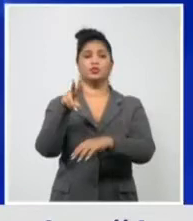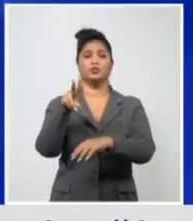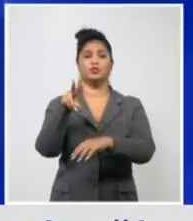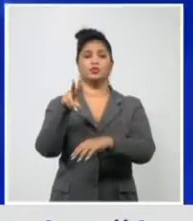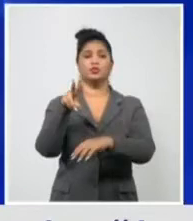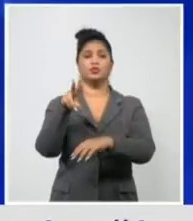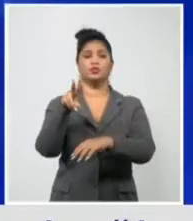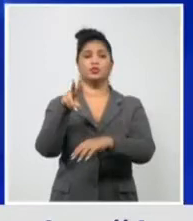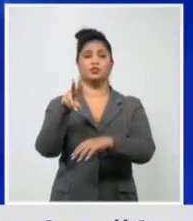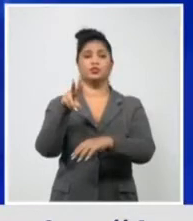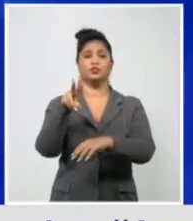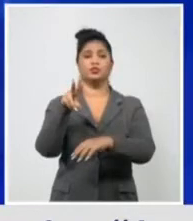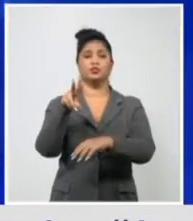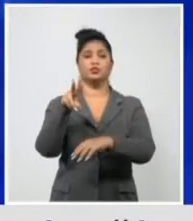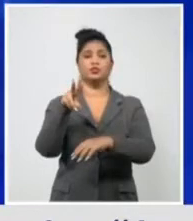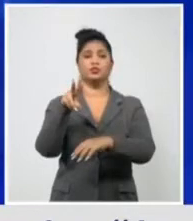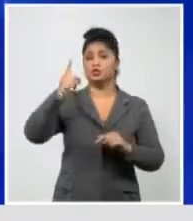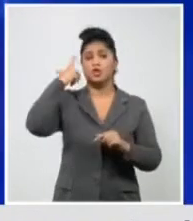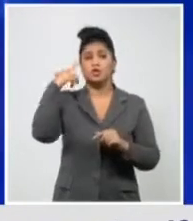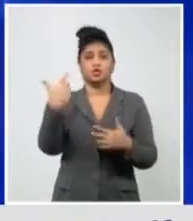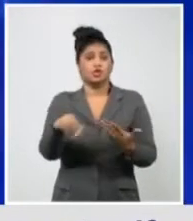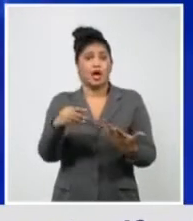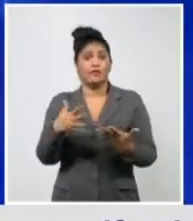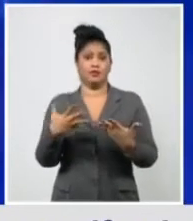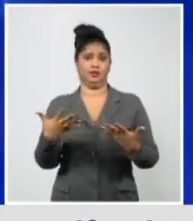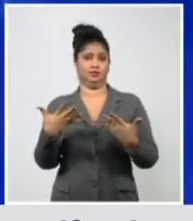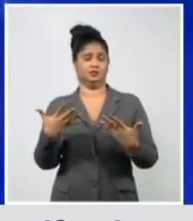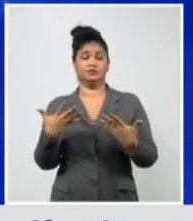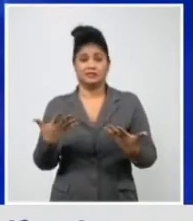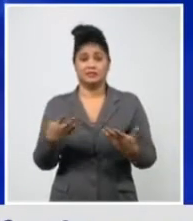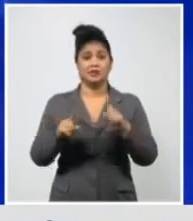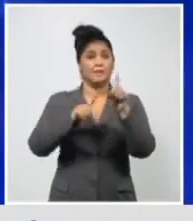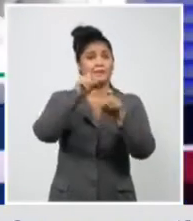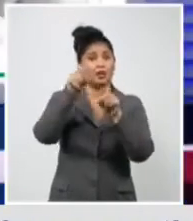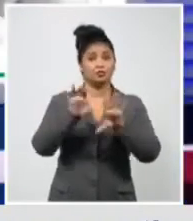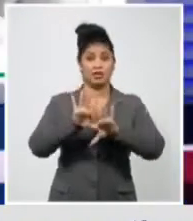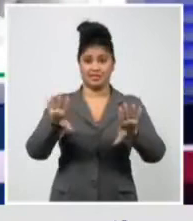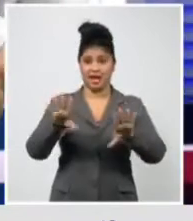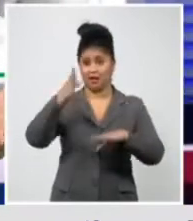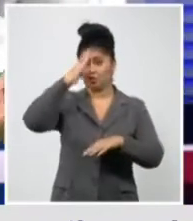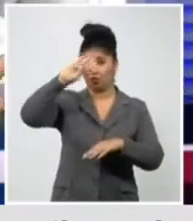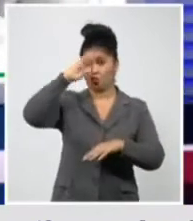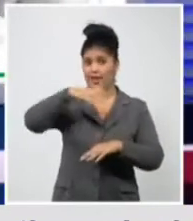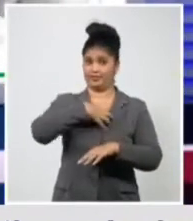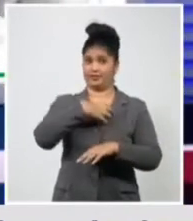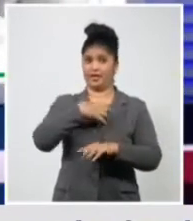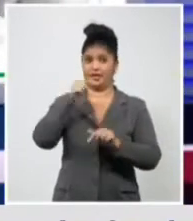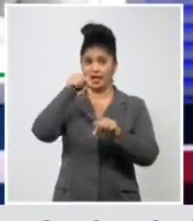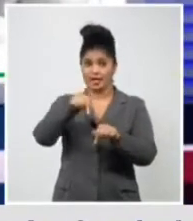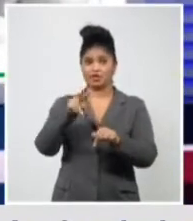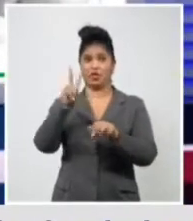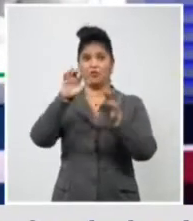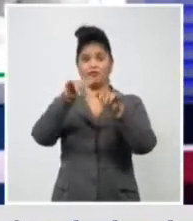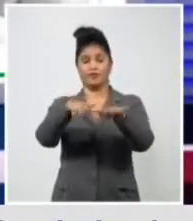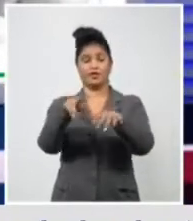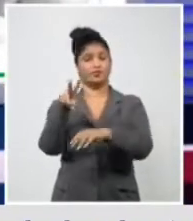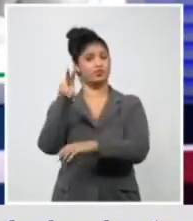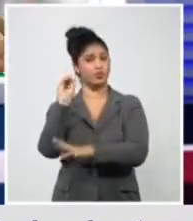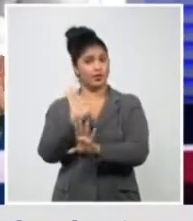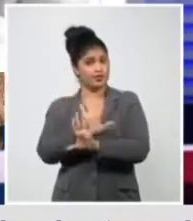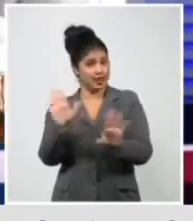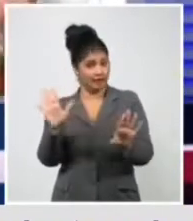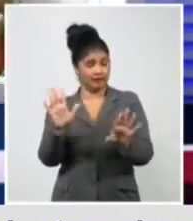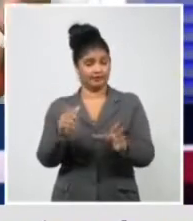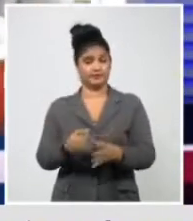como las que ya se han diagnosticado en estos países, porque esa es otra pregunta. Si, ¿cuál circulan y si son tan contagiosas